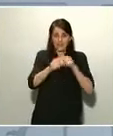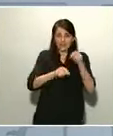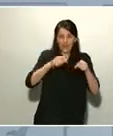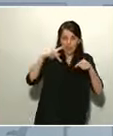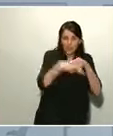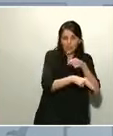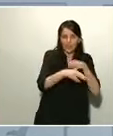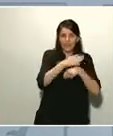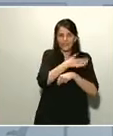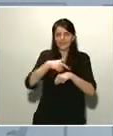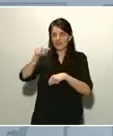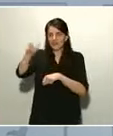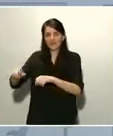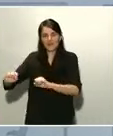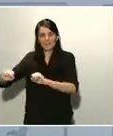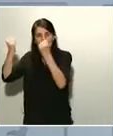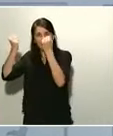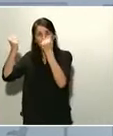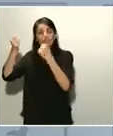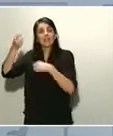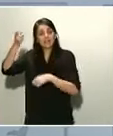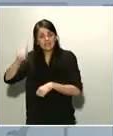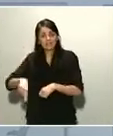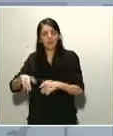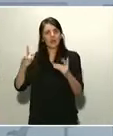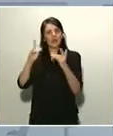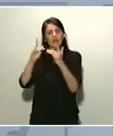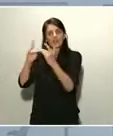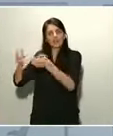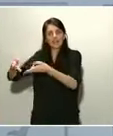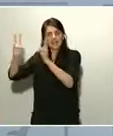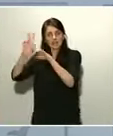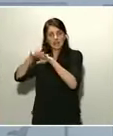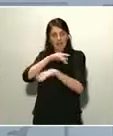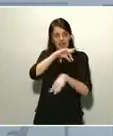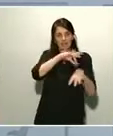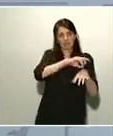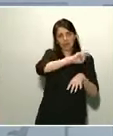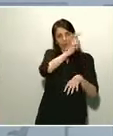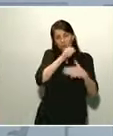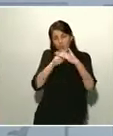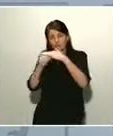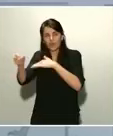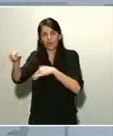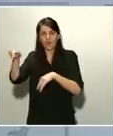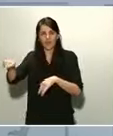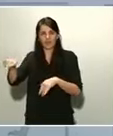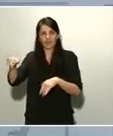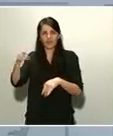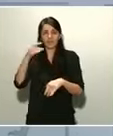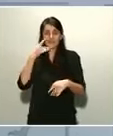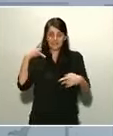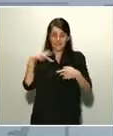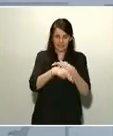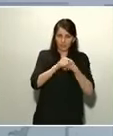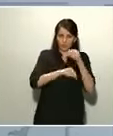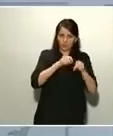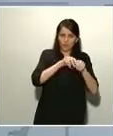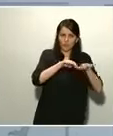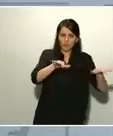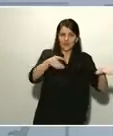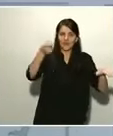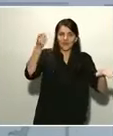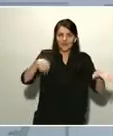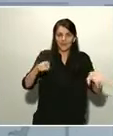hospital para otra persona que lo precise. Si evitamos contagios, ganamos tiempo para reactivar cuanto antes nuestra